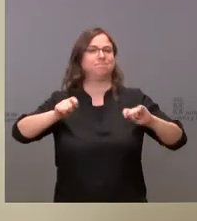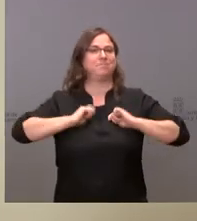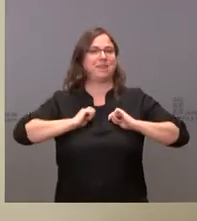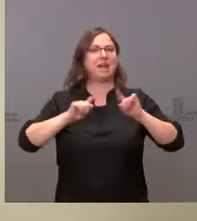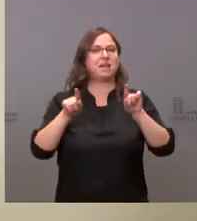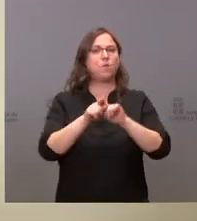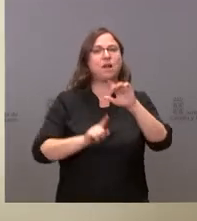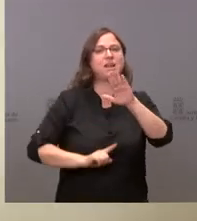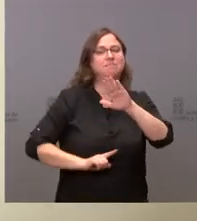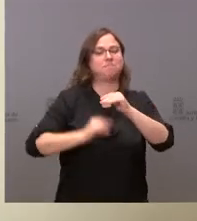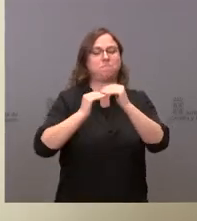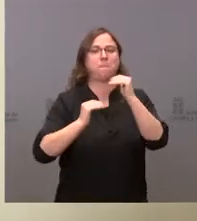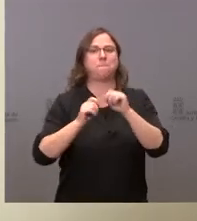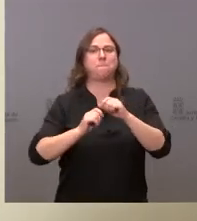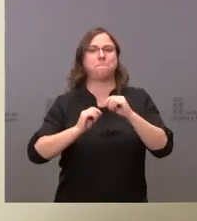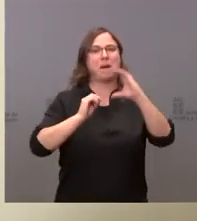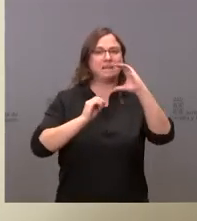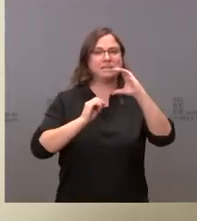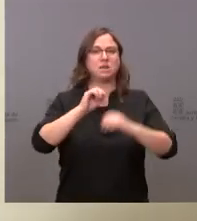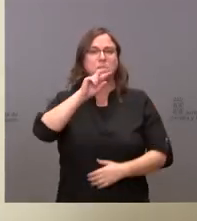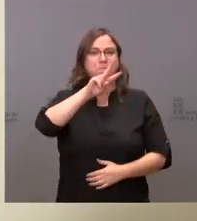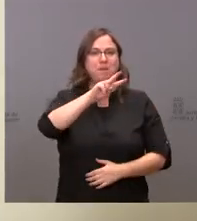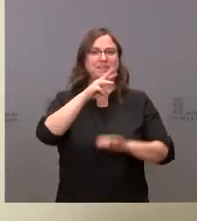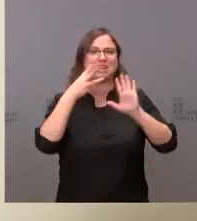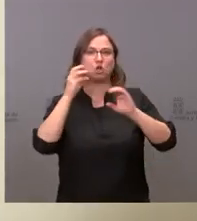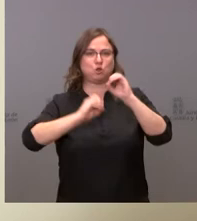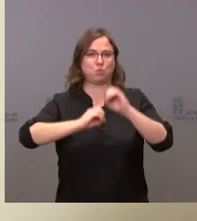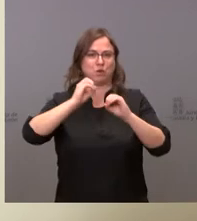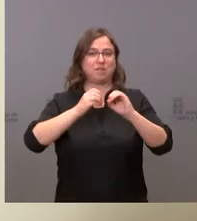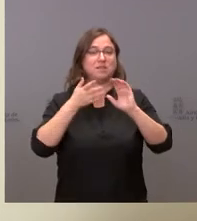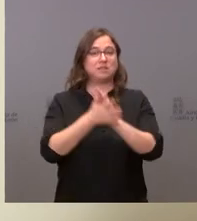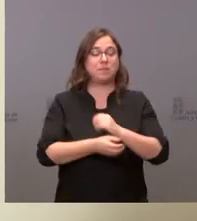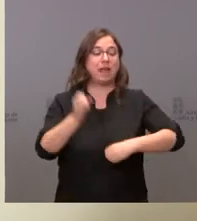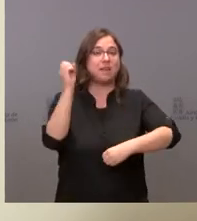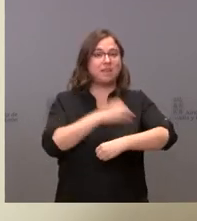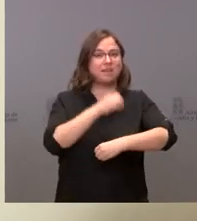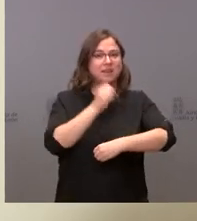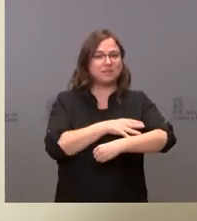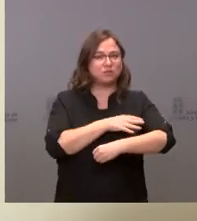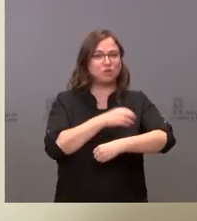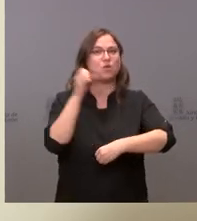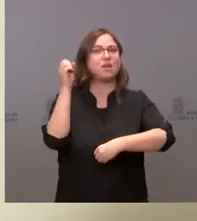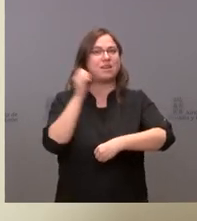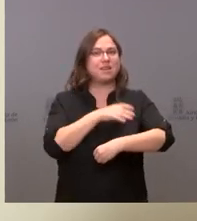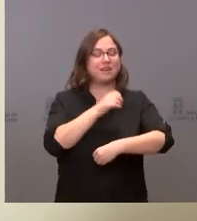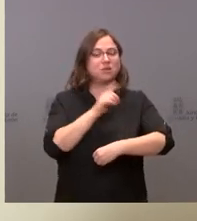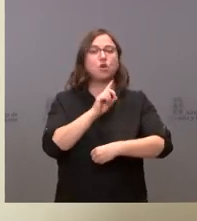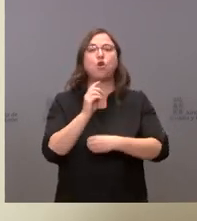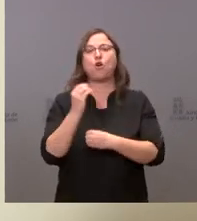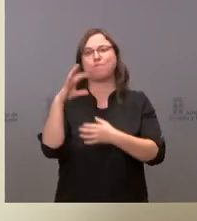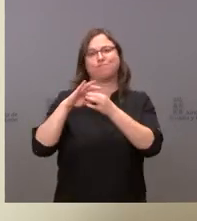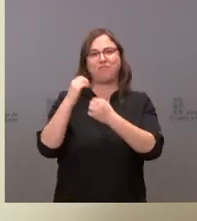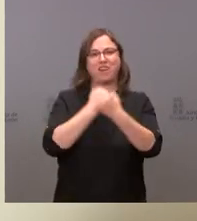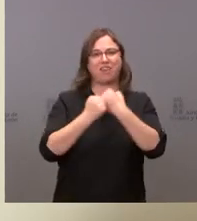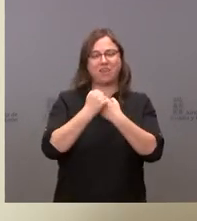un 28%. Por tanto, el crecimiento de los ingresos no financieros se